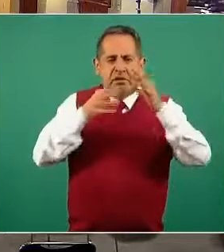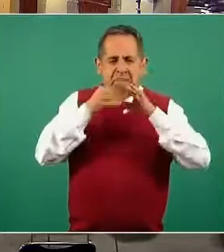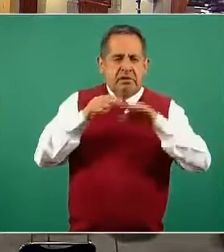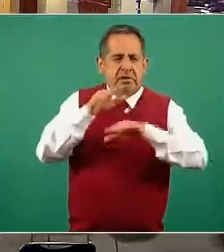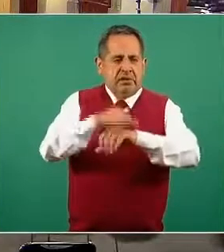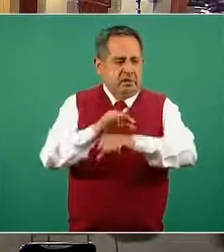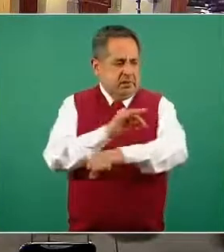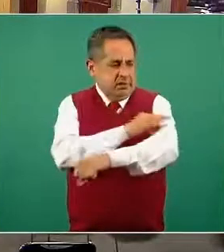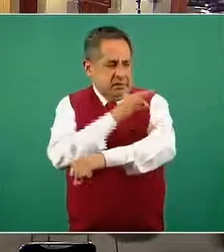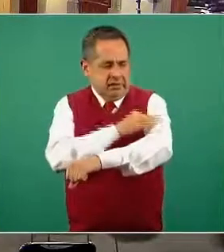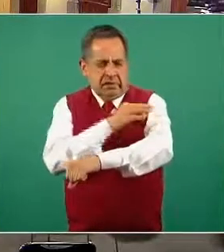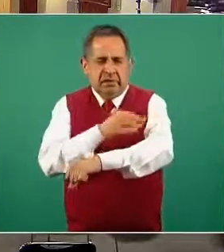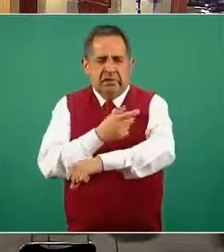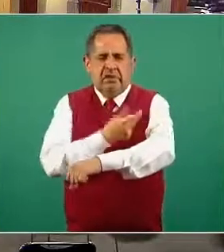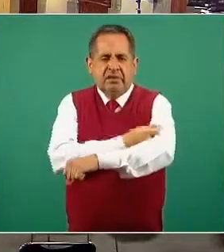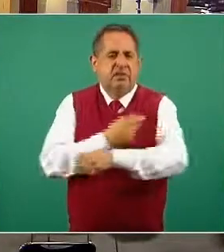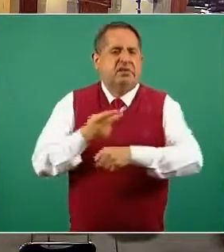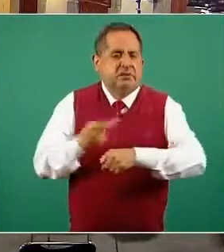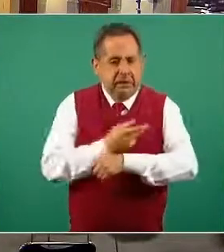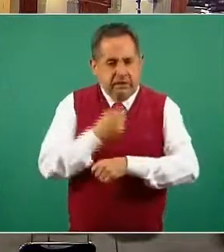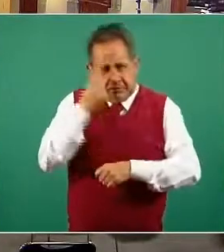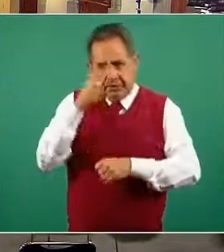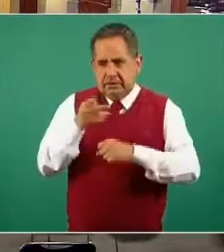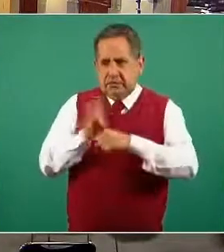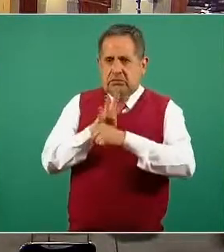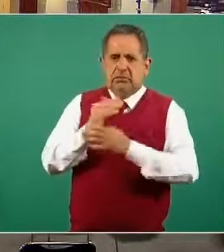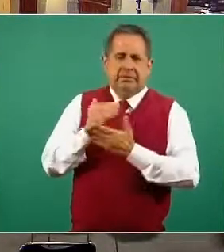contra el virus SARS-CoV-2 para prevenir COVID-19.